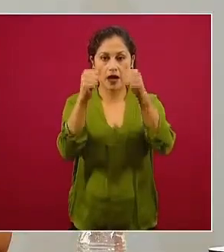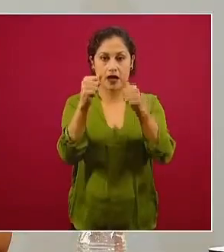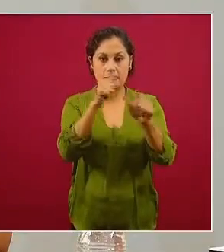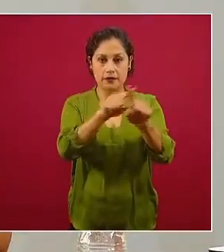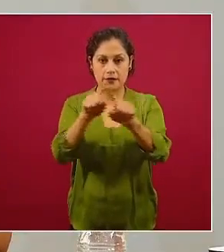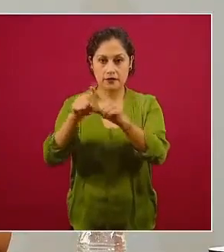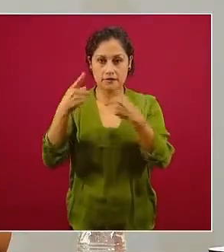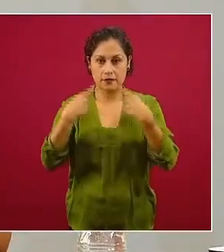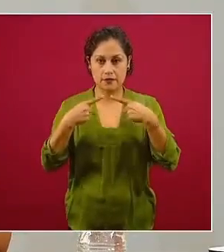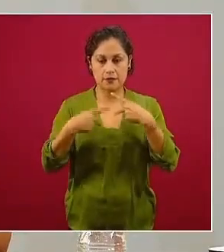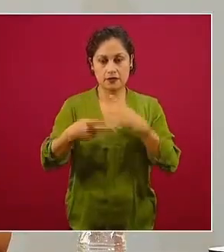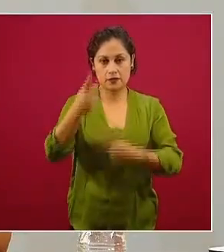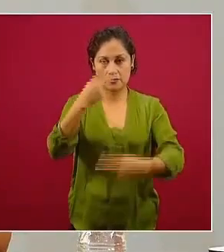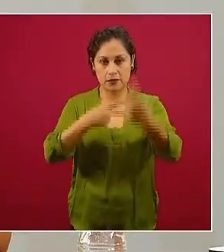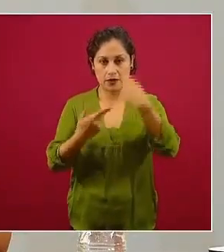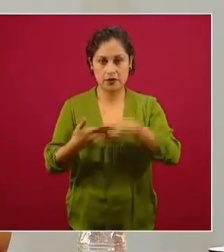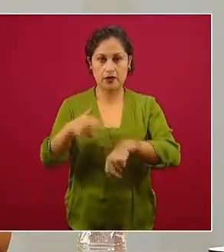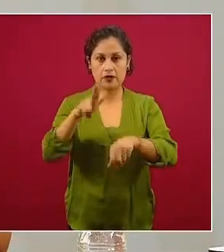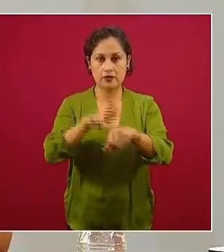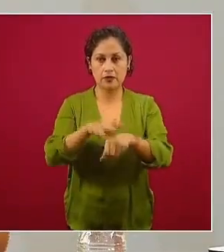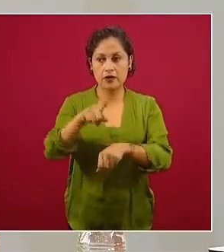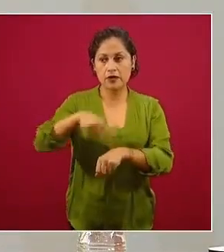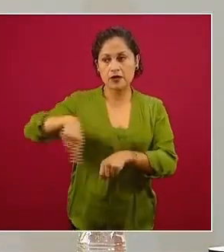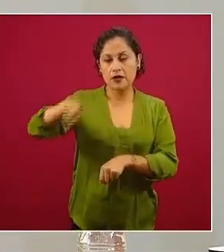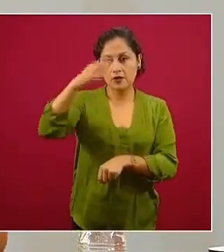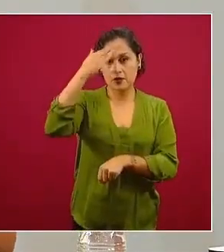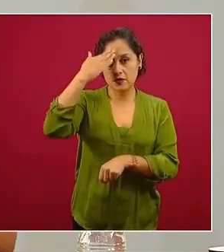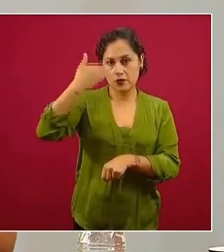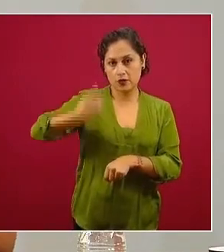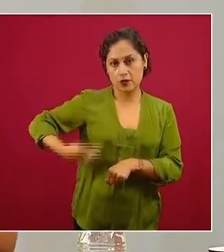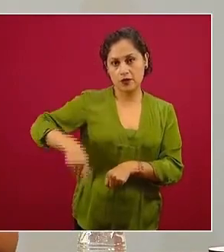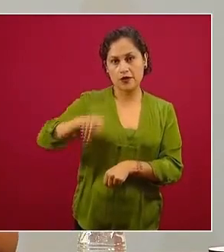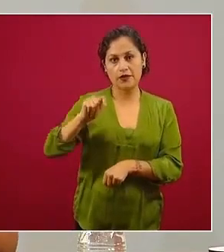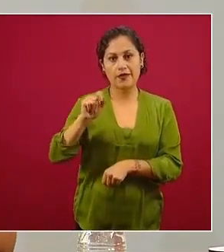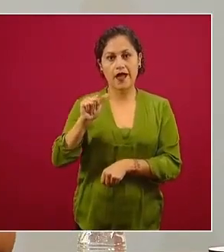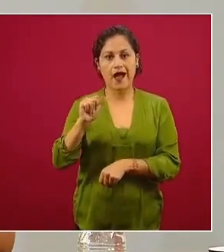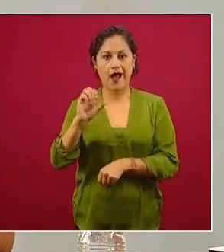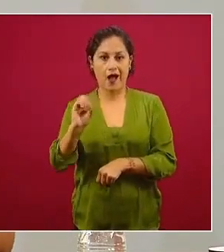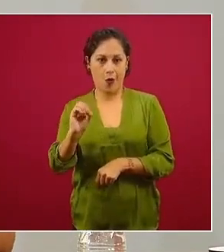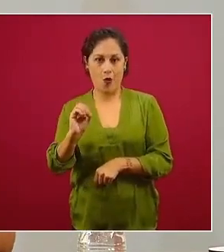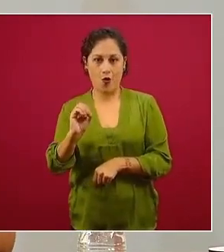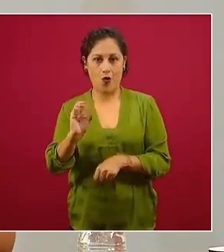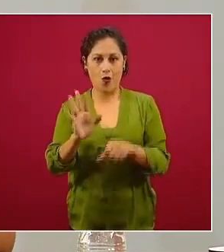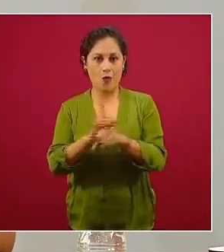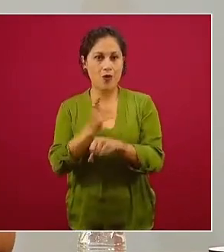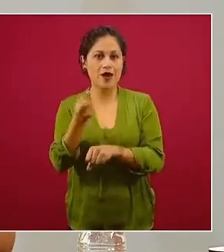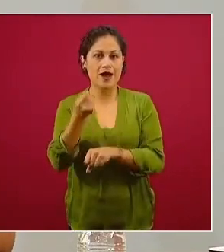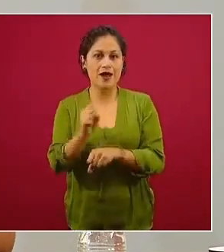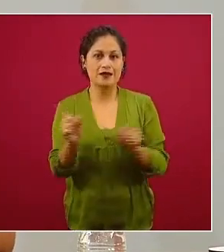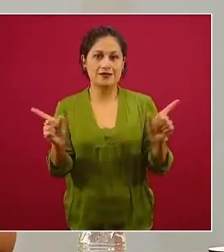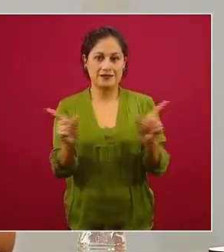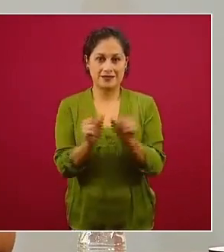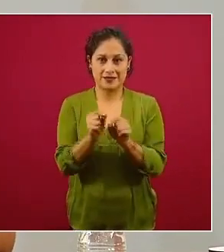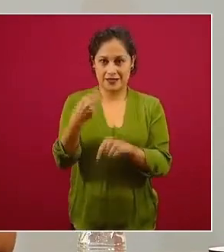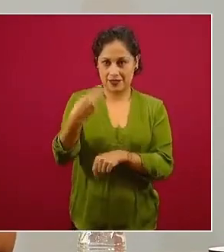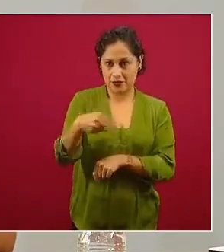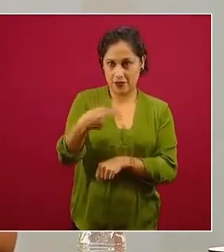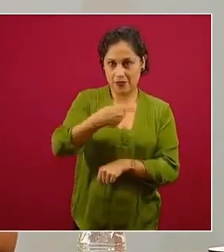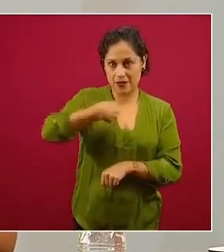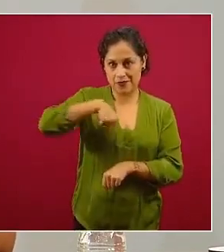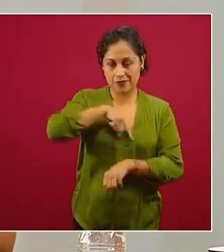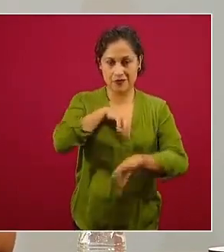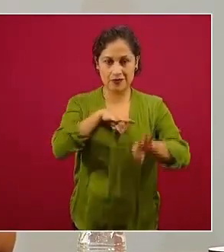Los usuarios nos conocen como TAOT porque es la abreviación de nuestra categoría. Técnicas en atención y